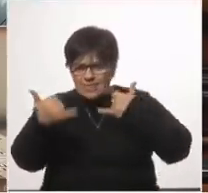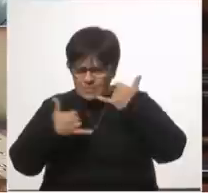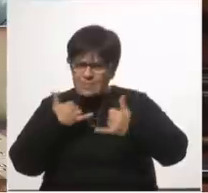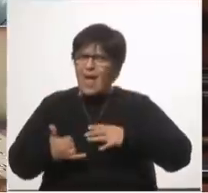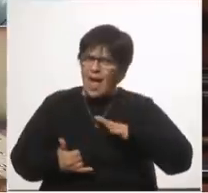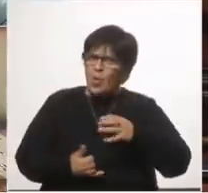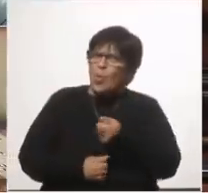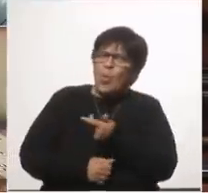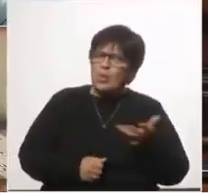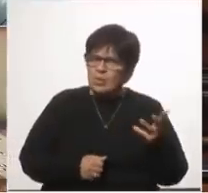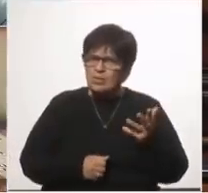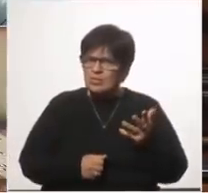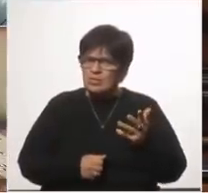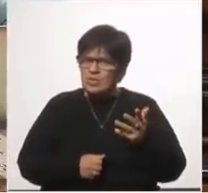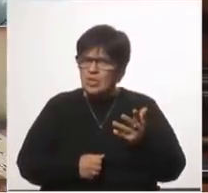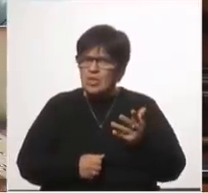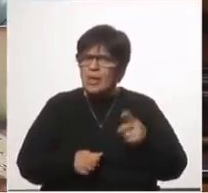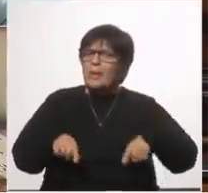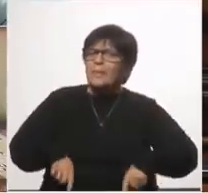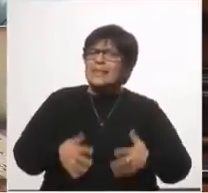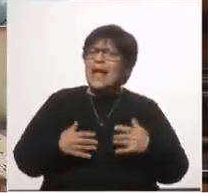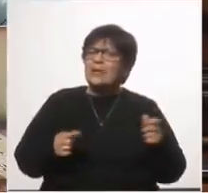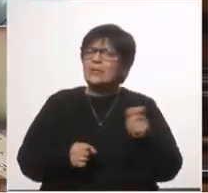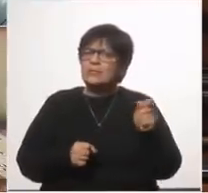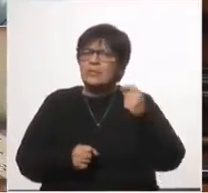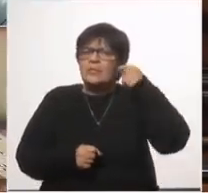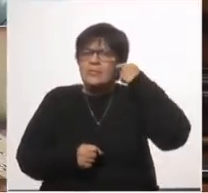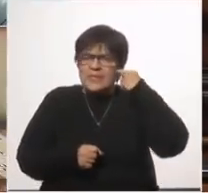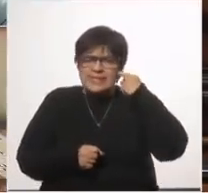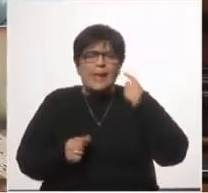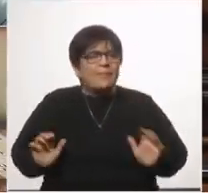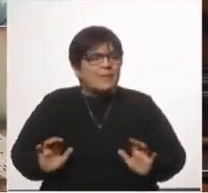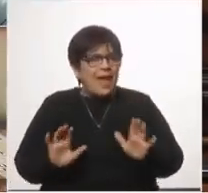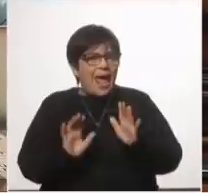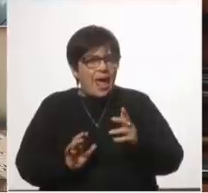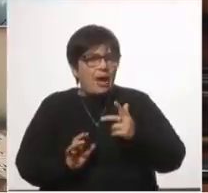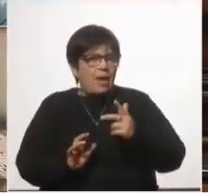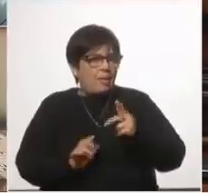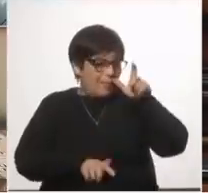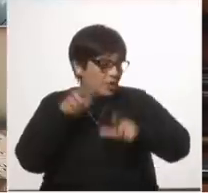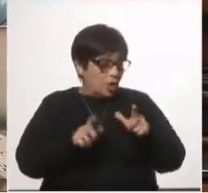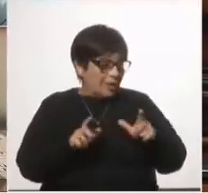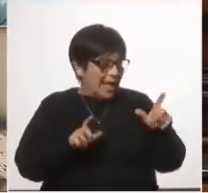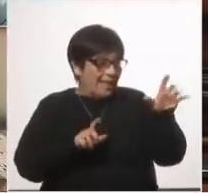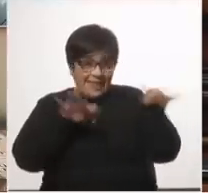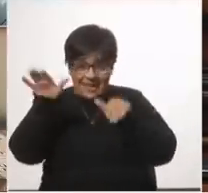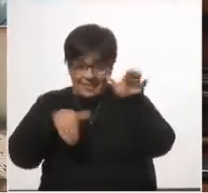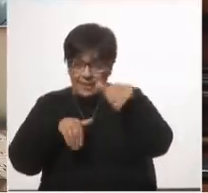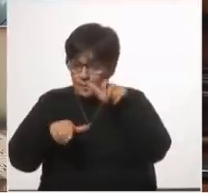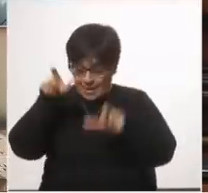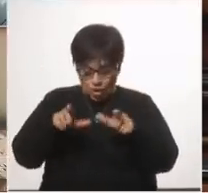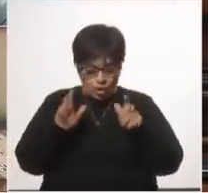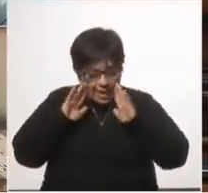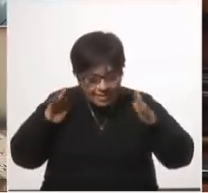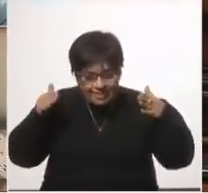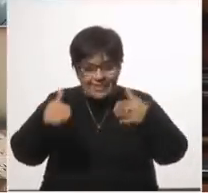el Ministerio no cree que la formación de recursos humanos que estaban en otras áreas incluso no